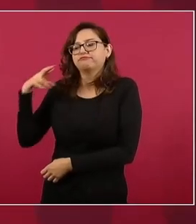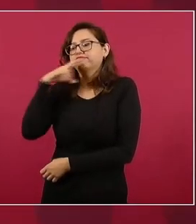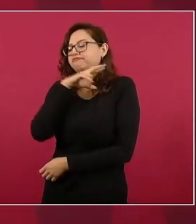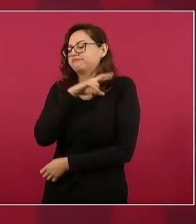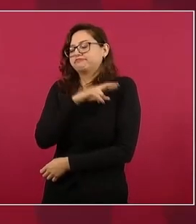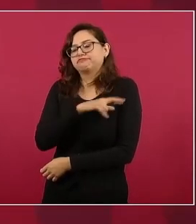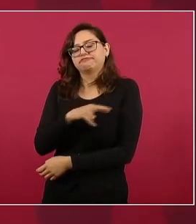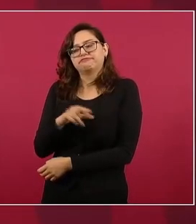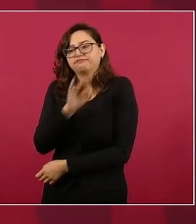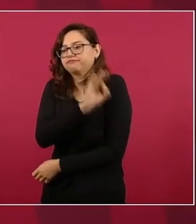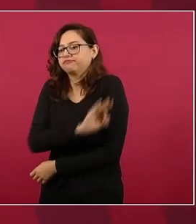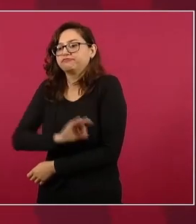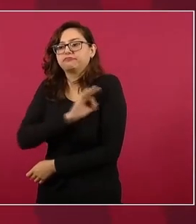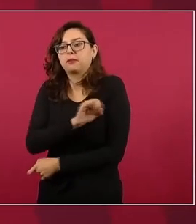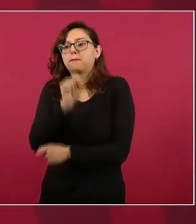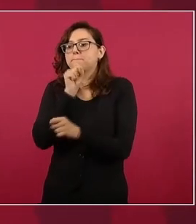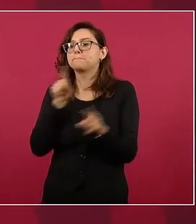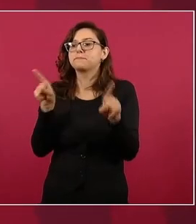pueblo de Colombia